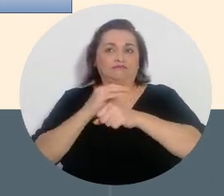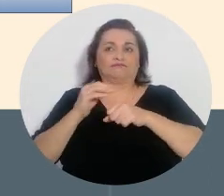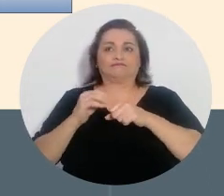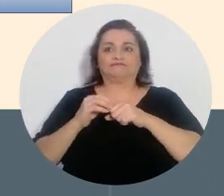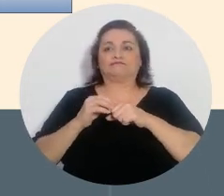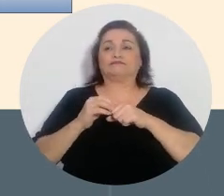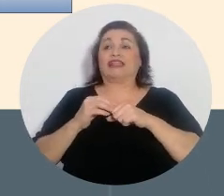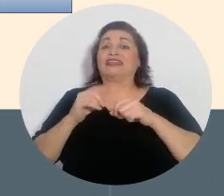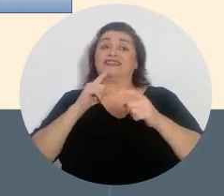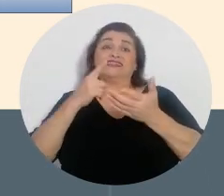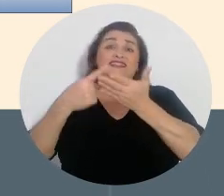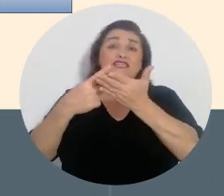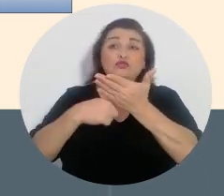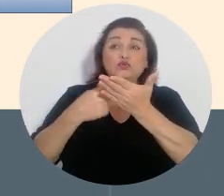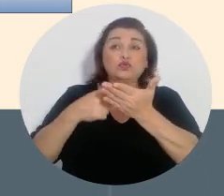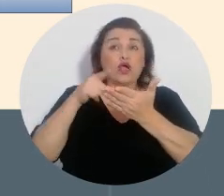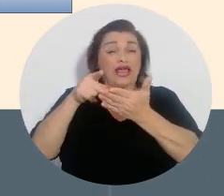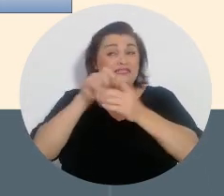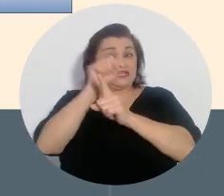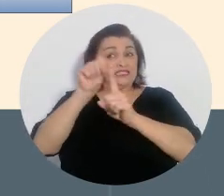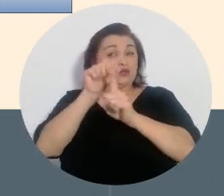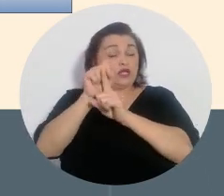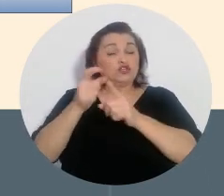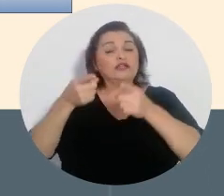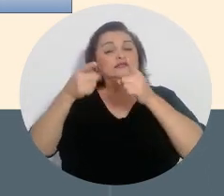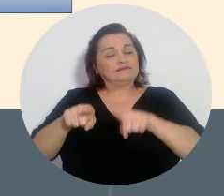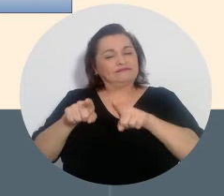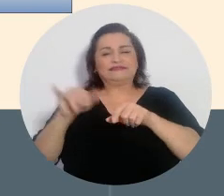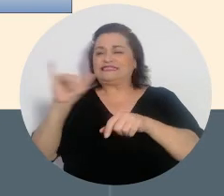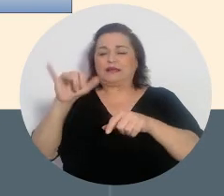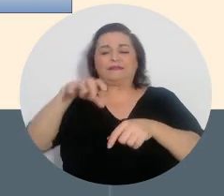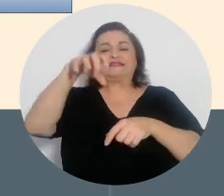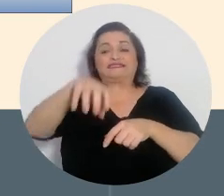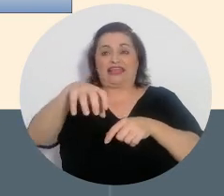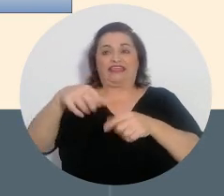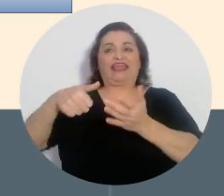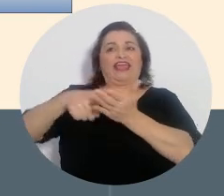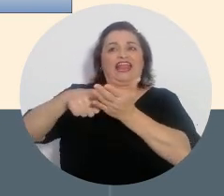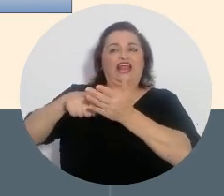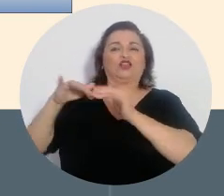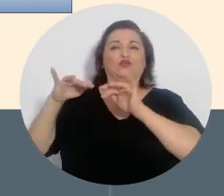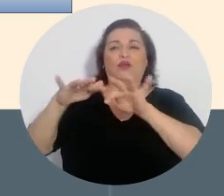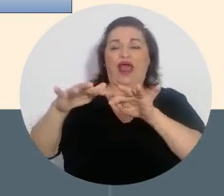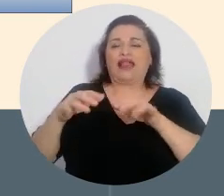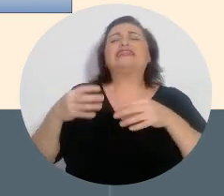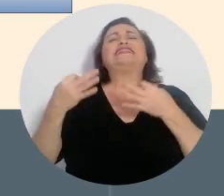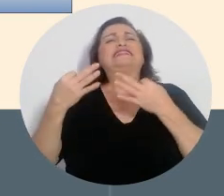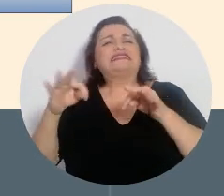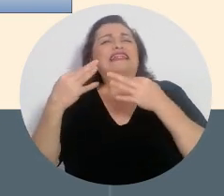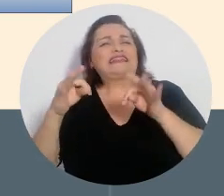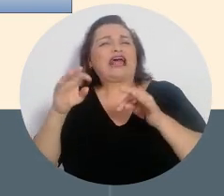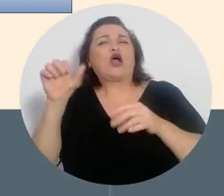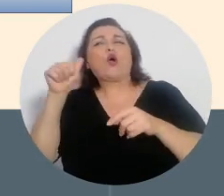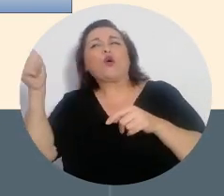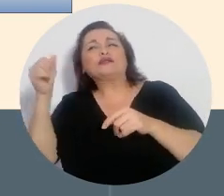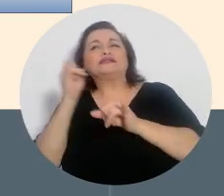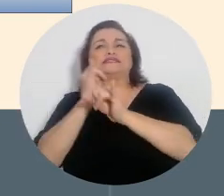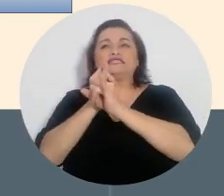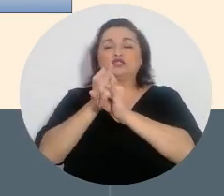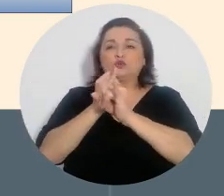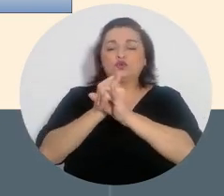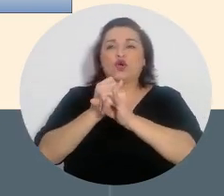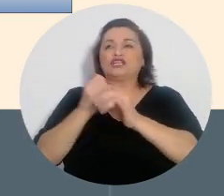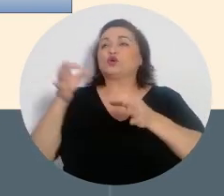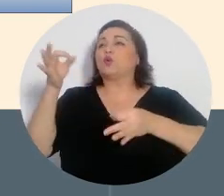La discusión de este tipo de asuntos se da siempre en la sede electoral. Han habido intentos de otras instancias, de otras